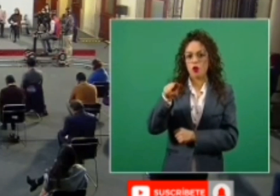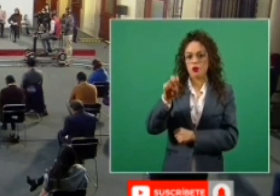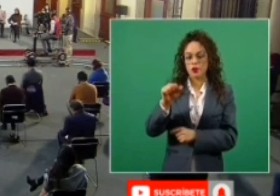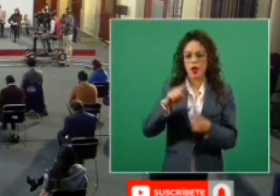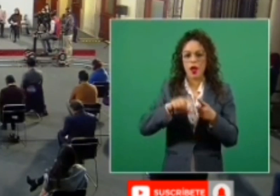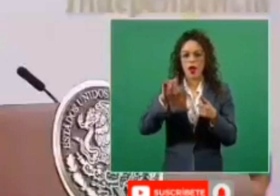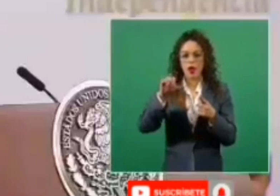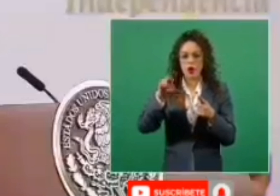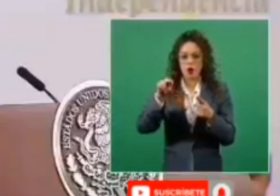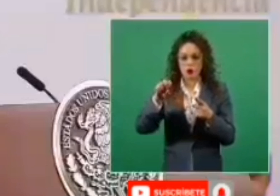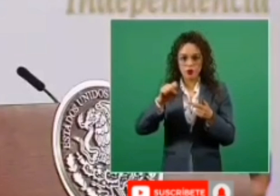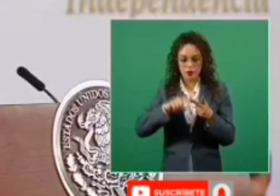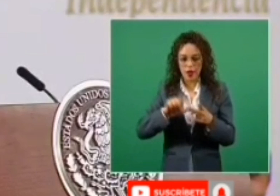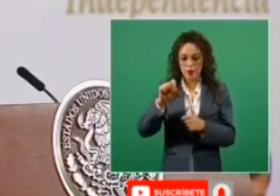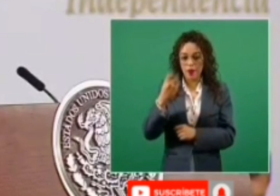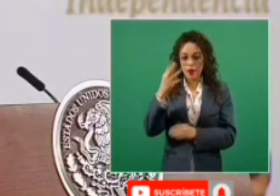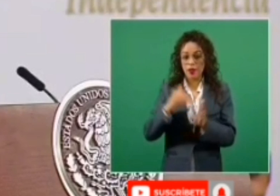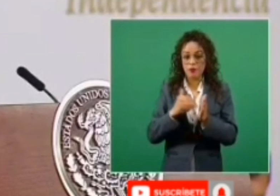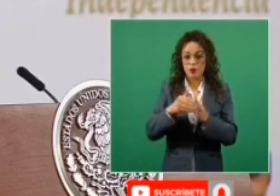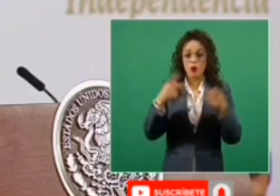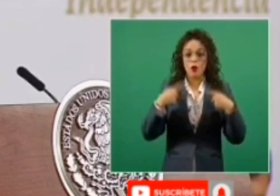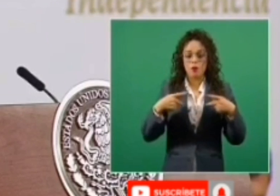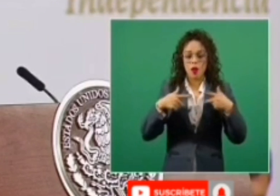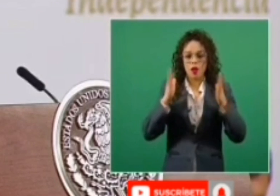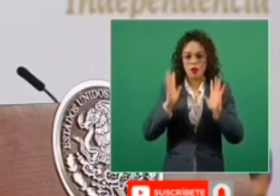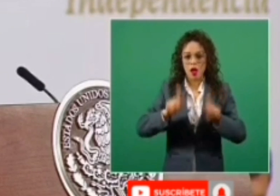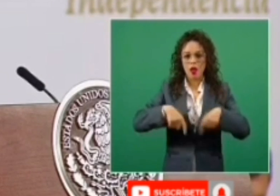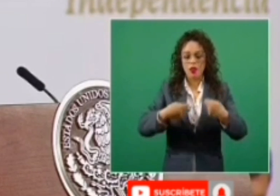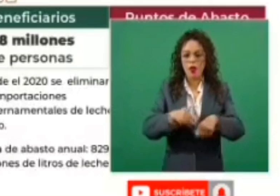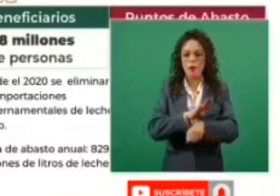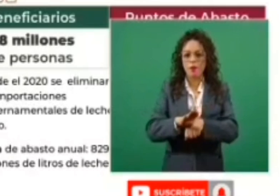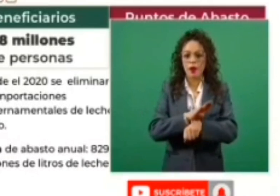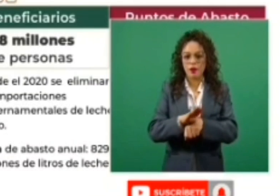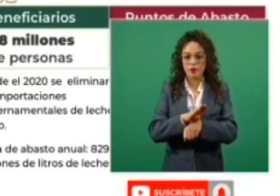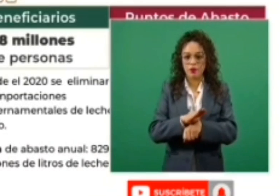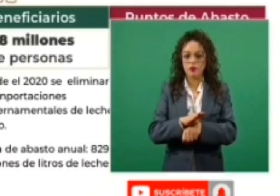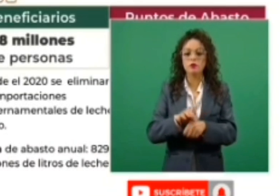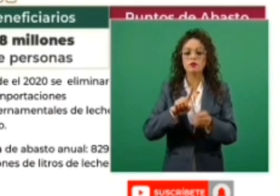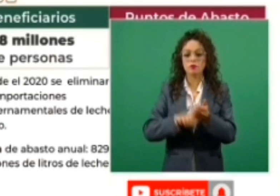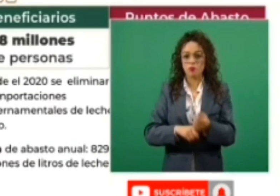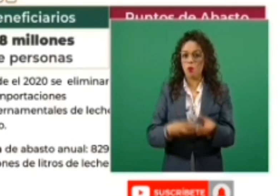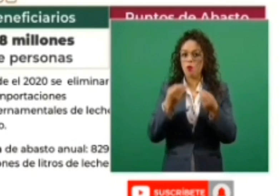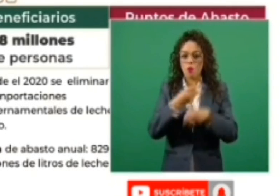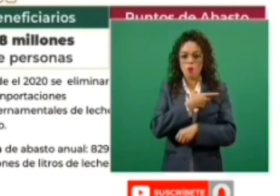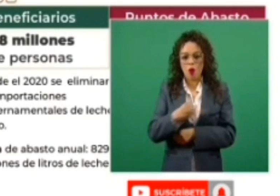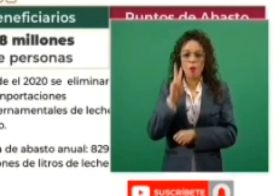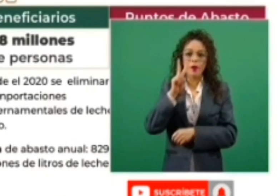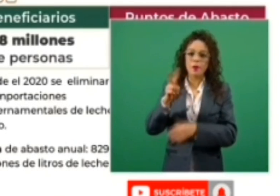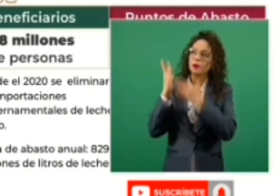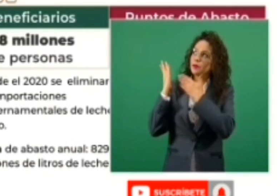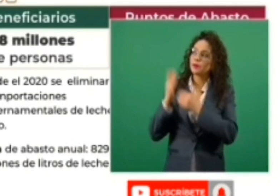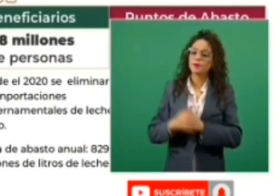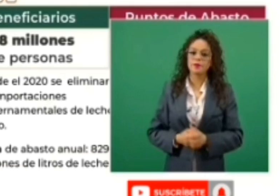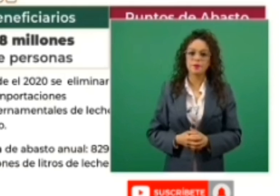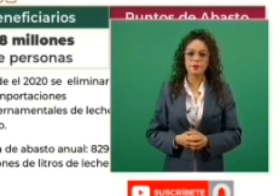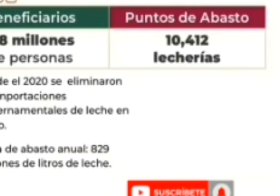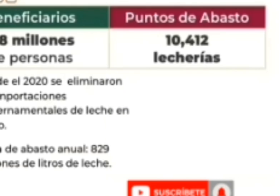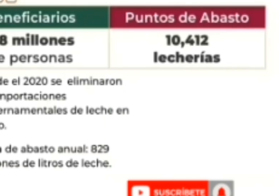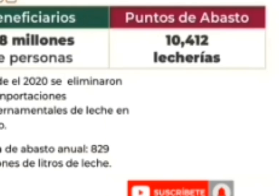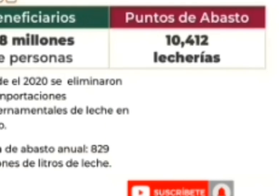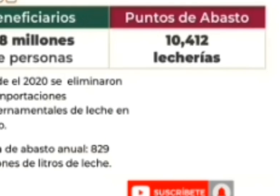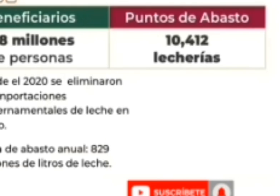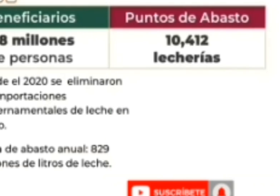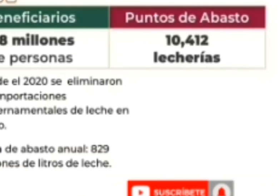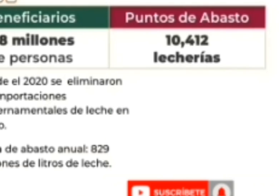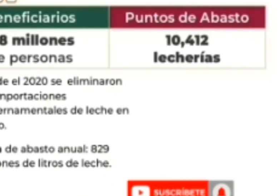23 millones de personas que han sido beneficiadas, personas de alta y muy alta marginación, en nuestros 24 mil